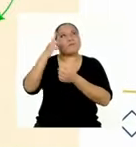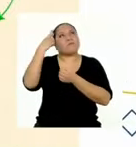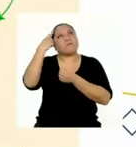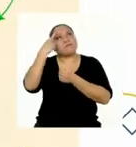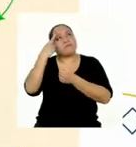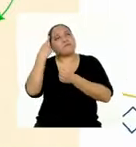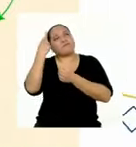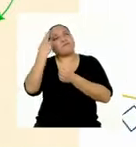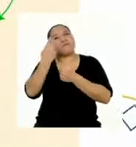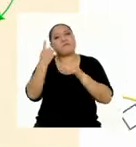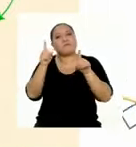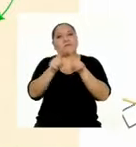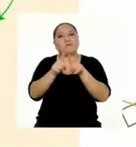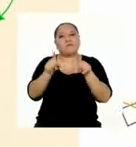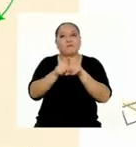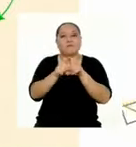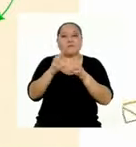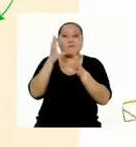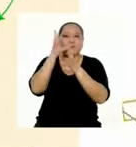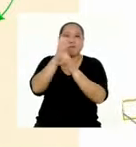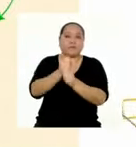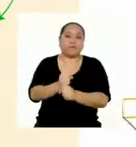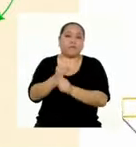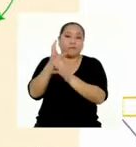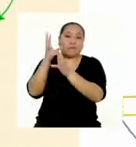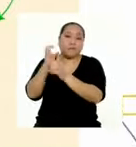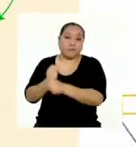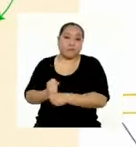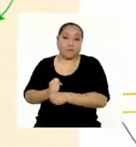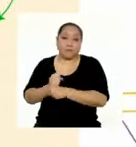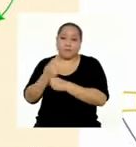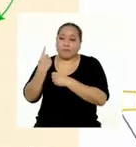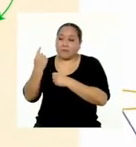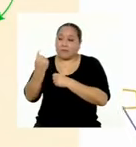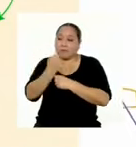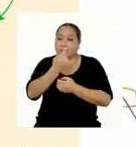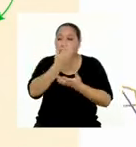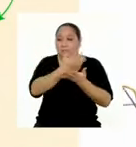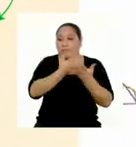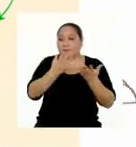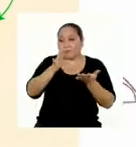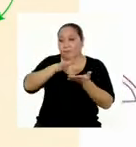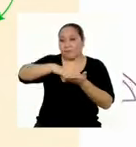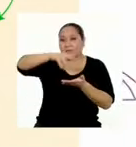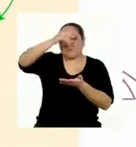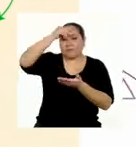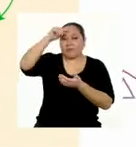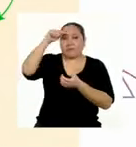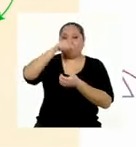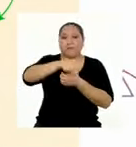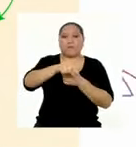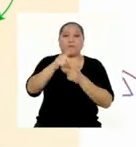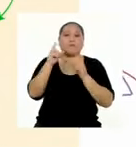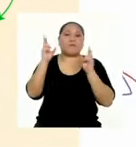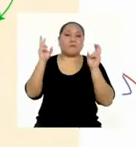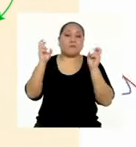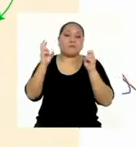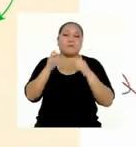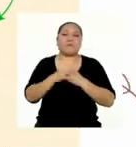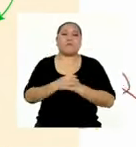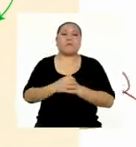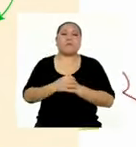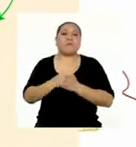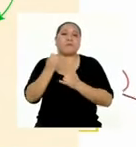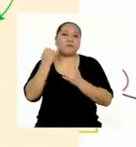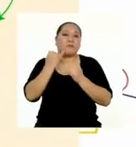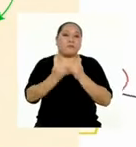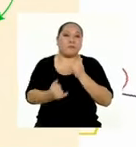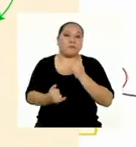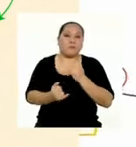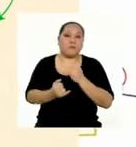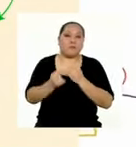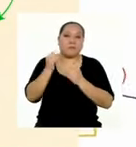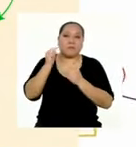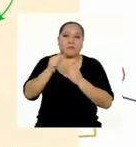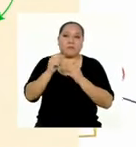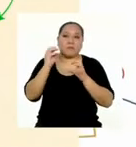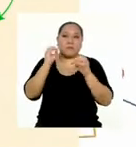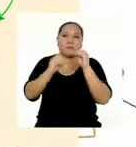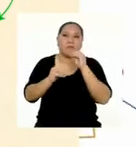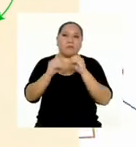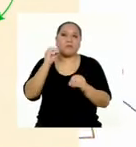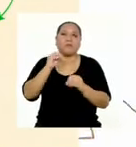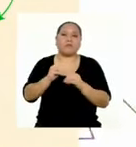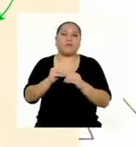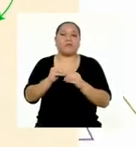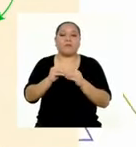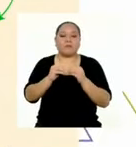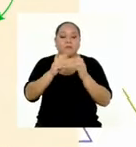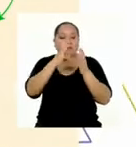de reflexión, además de resúmenes de lo que descubrimos y aprendimos sobre el tema. Finalmente, hicimos un esquema